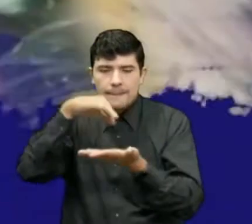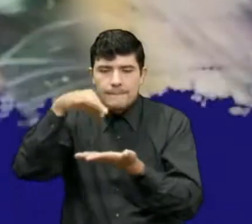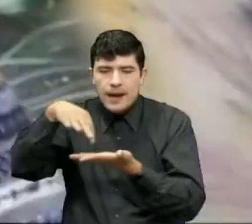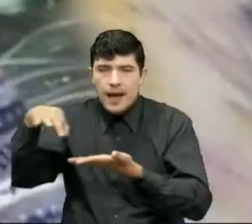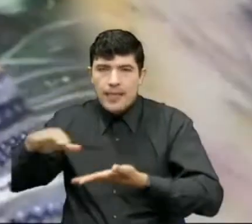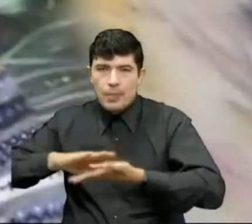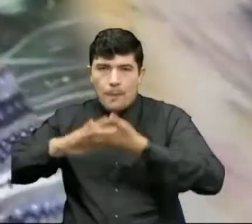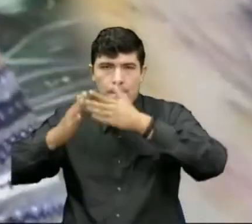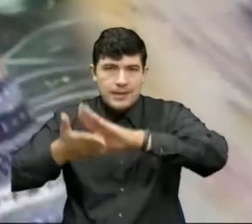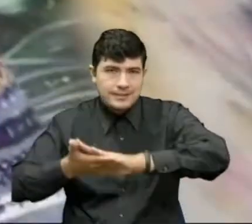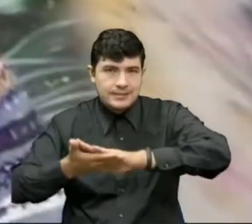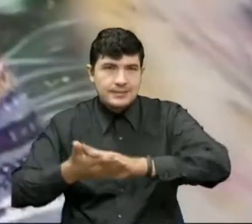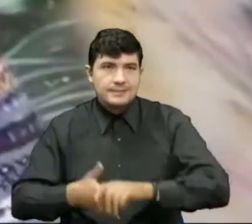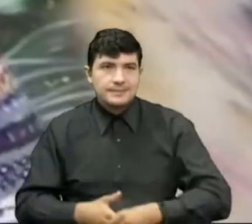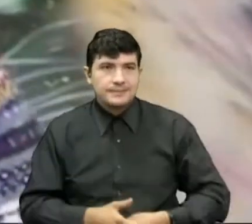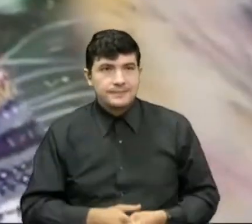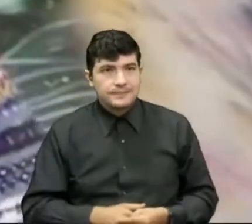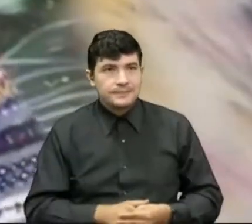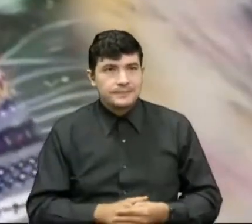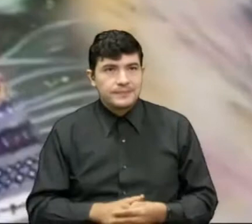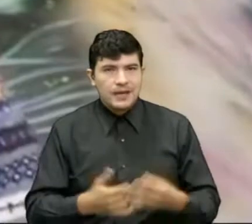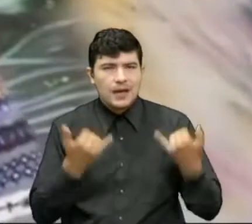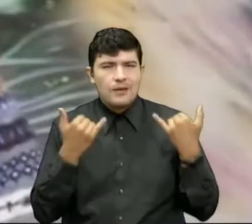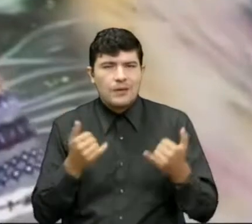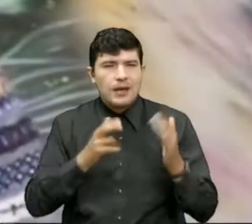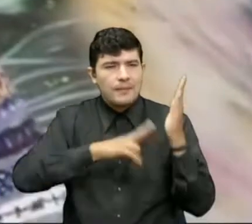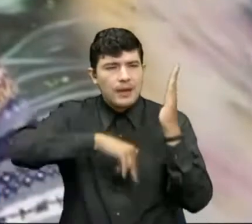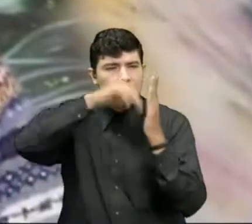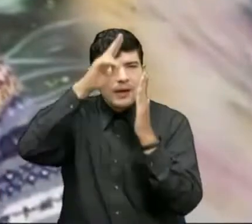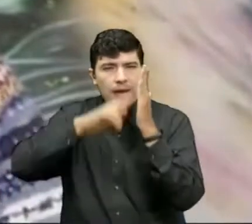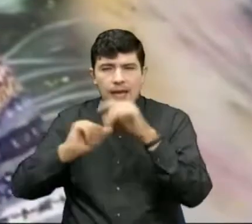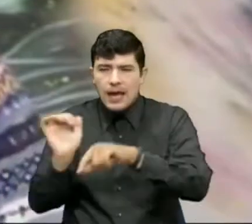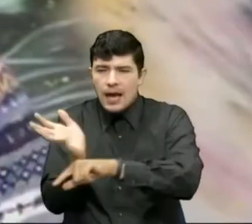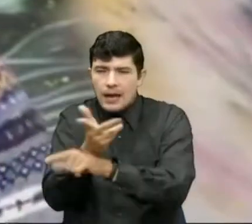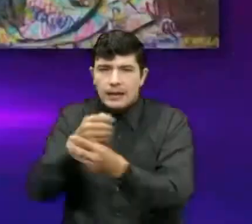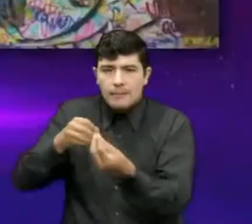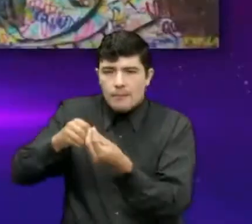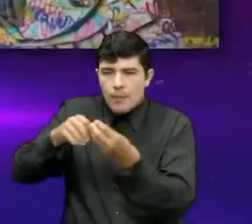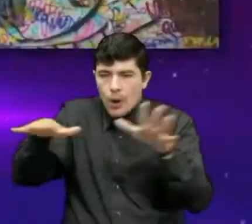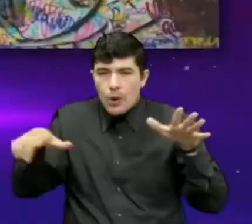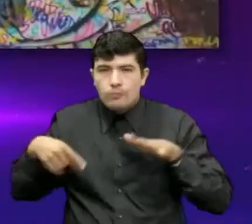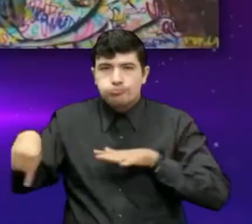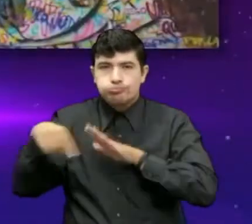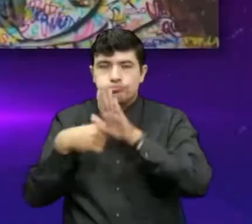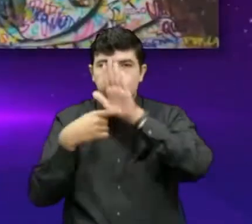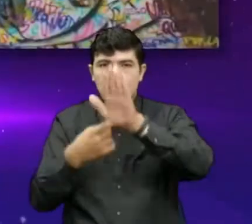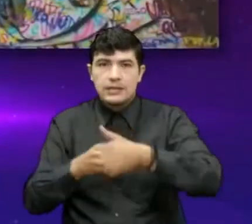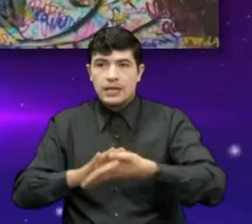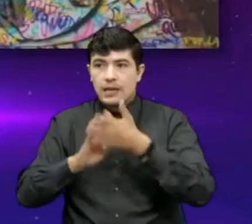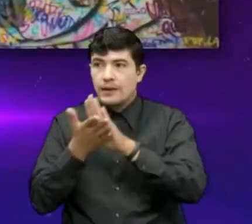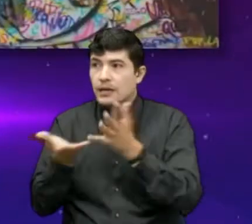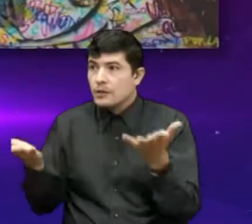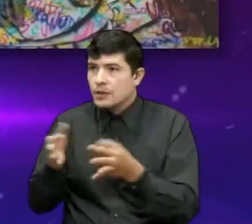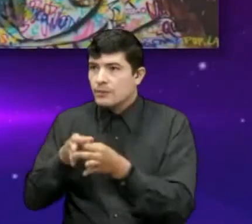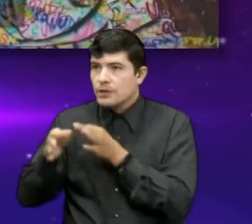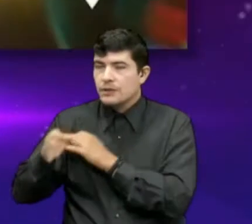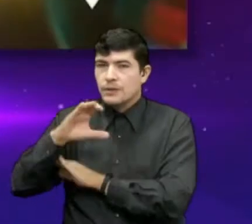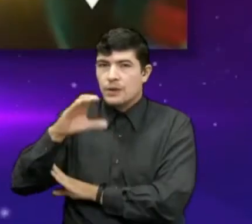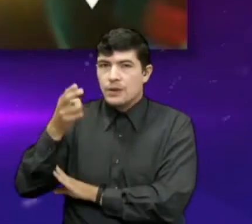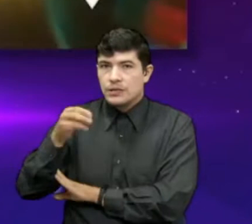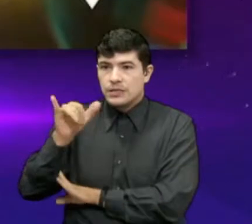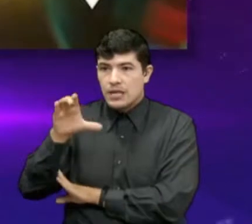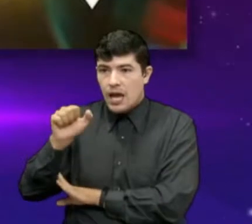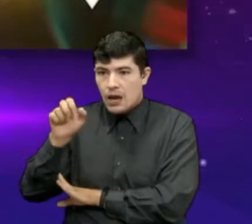Este Encuentro Internacional de Muralismo y Arte Público, Sembradores de Paz, se hará en los municipios de Chinácota,